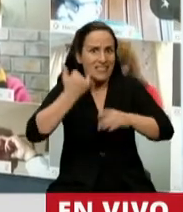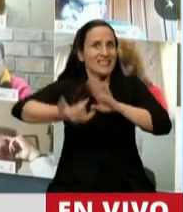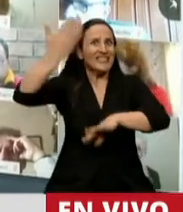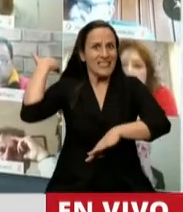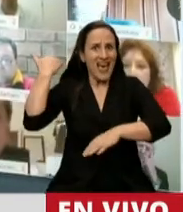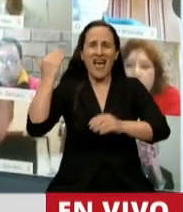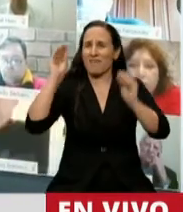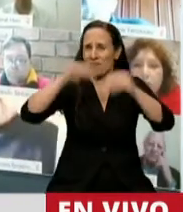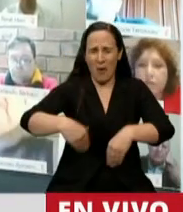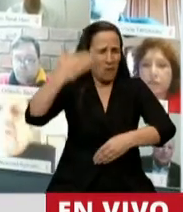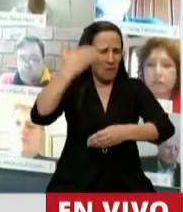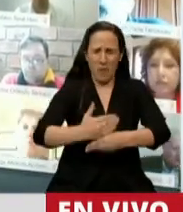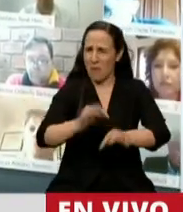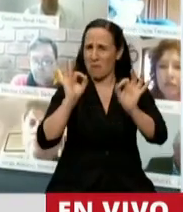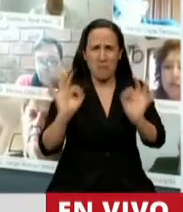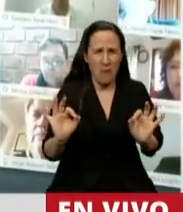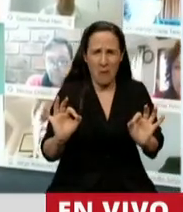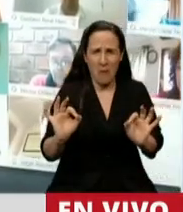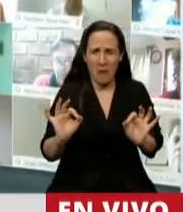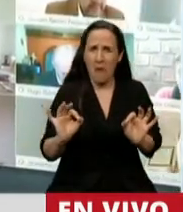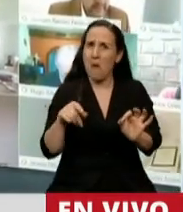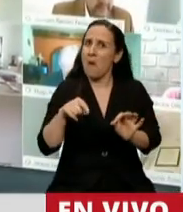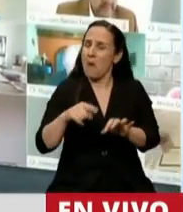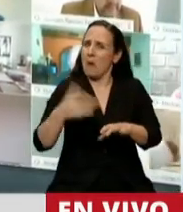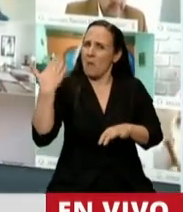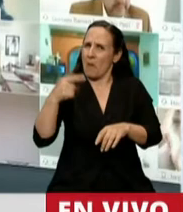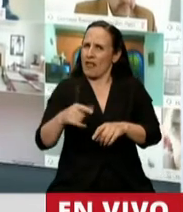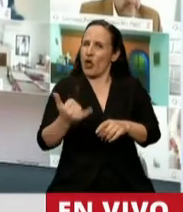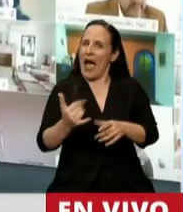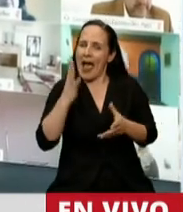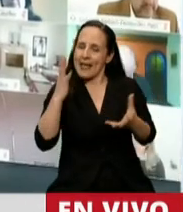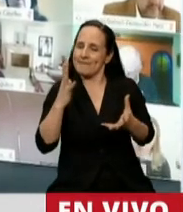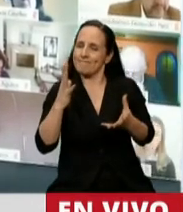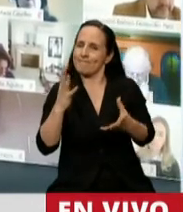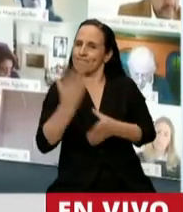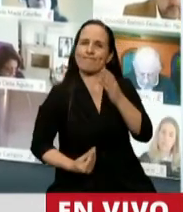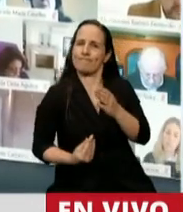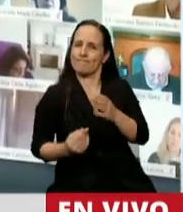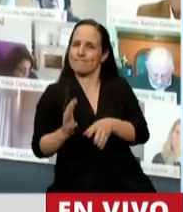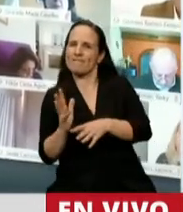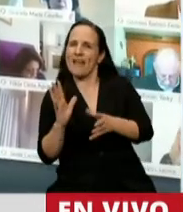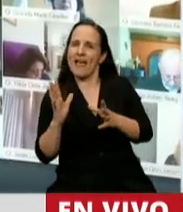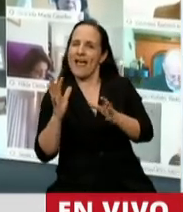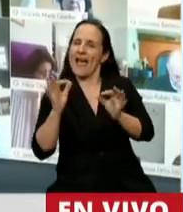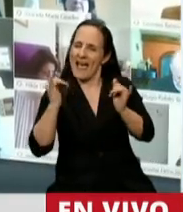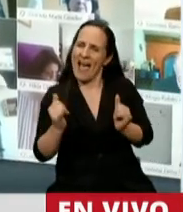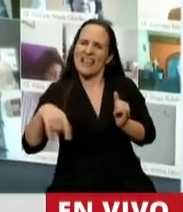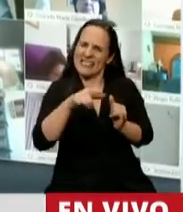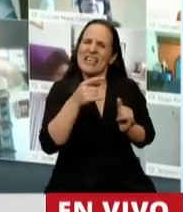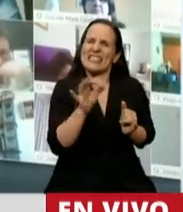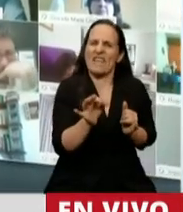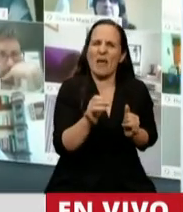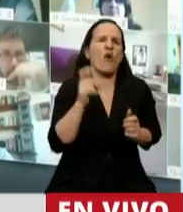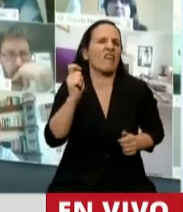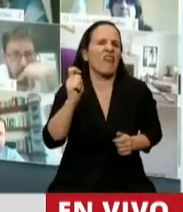quebradas y liquidadas y que cometieron gravísimos delitos. Se ha hablado acá y se le ha puesto el nombre y apellido, estamos hablando